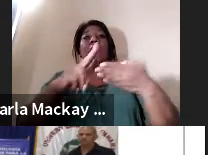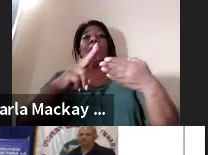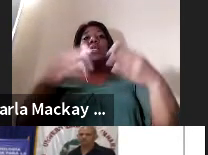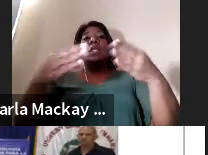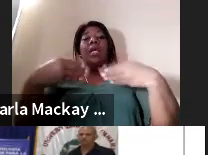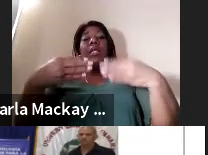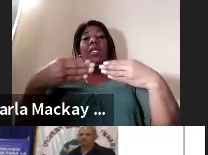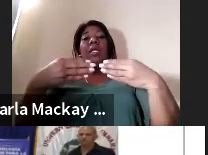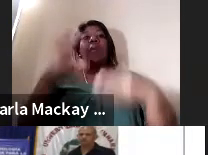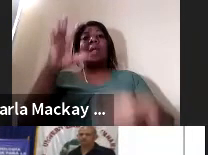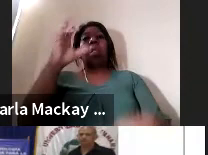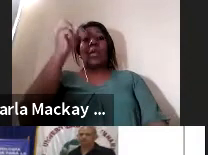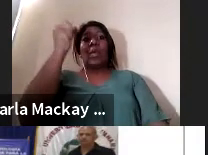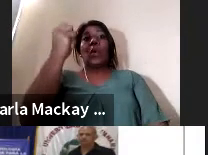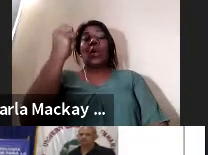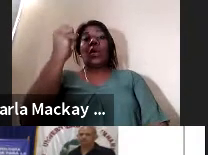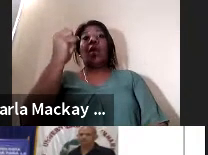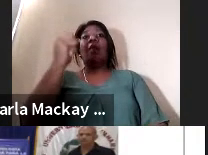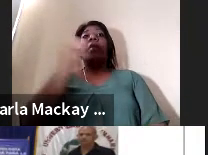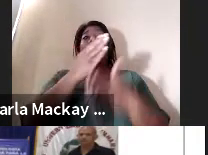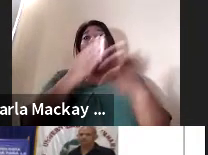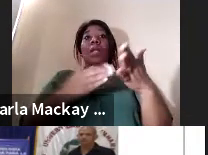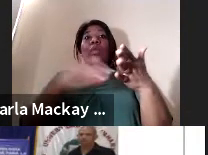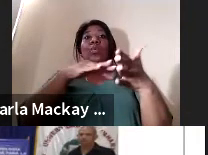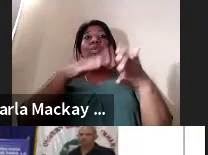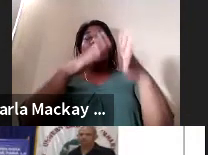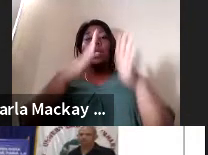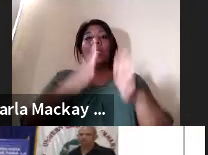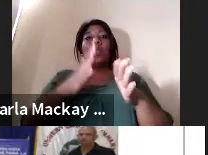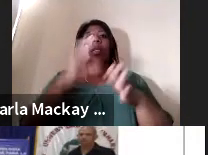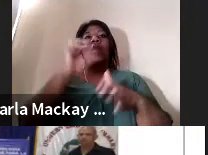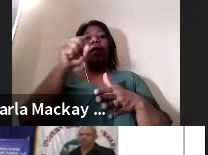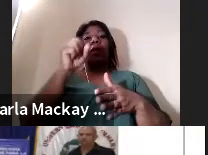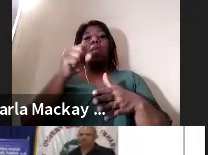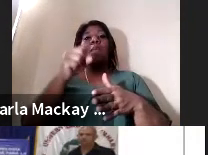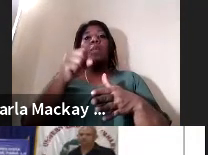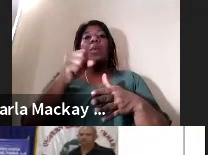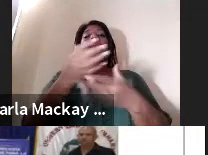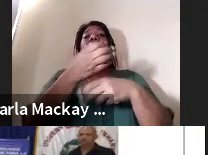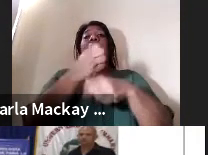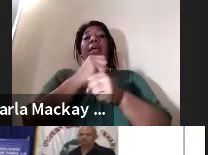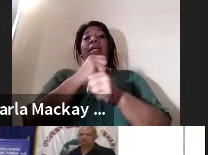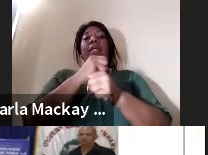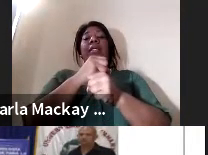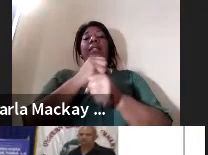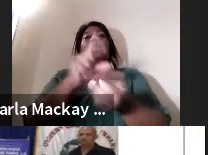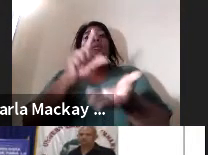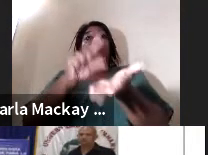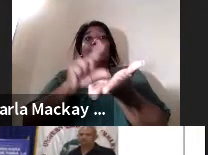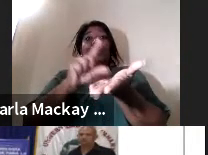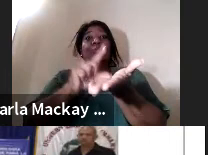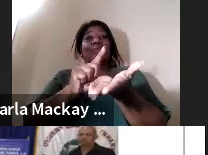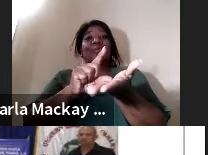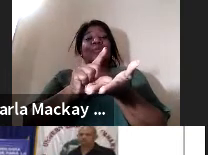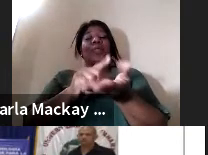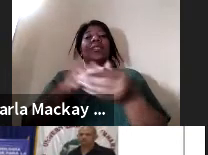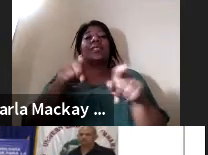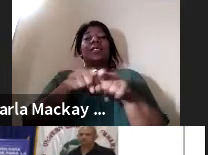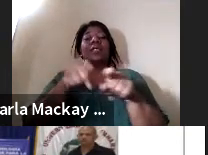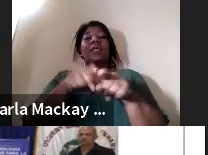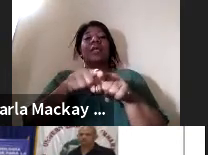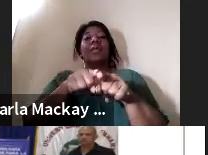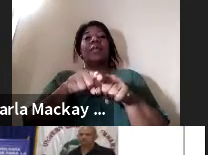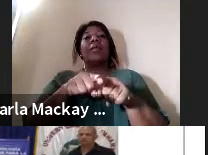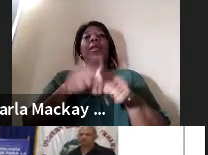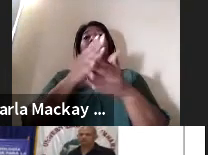logramos que hay algunos estudiantes puedan decidirse en hacer sus proyectos de tesis y hemos recibido de algunas